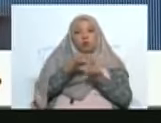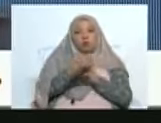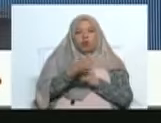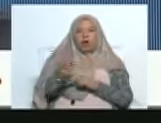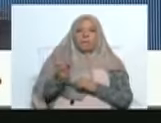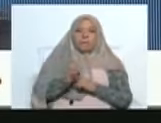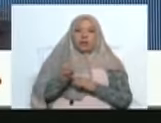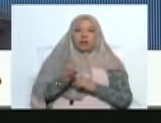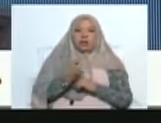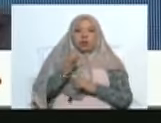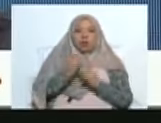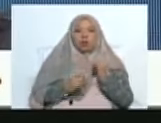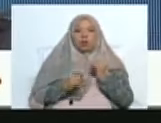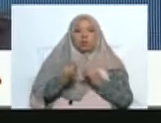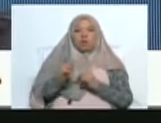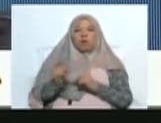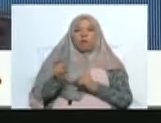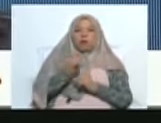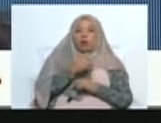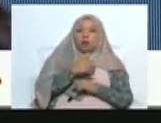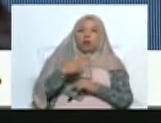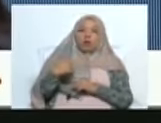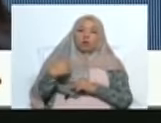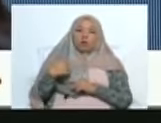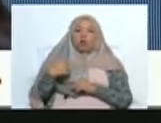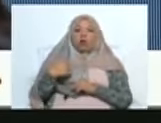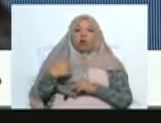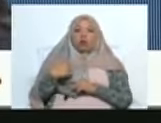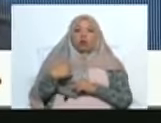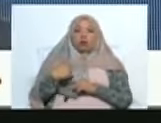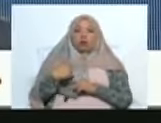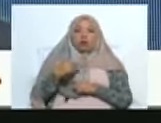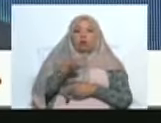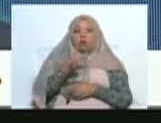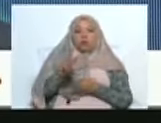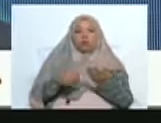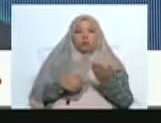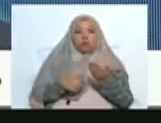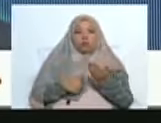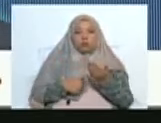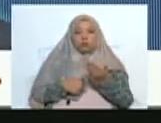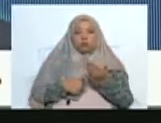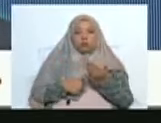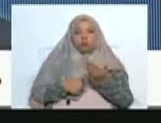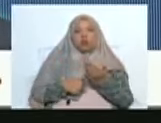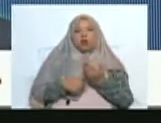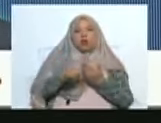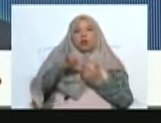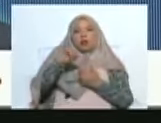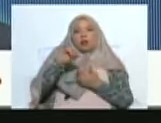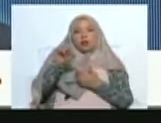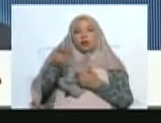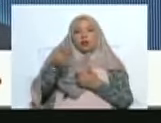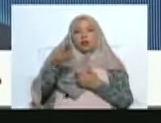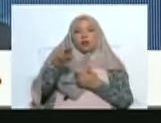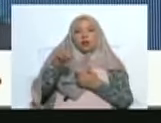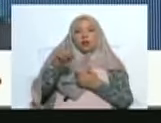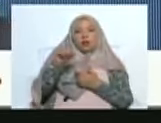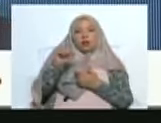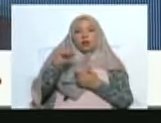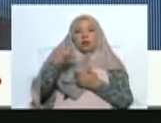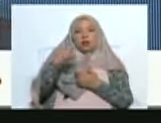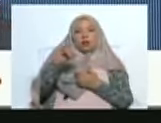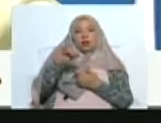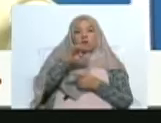Venezuela en los últimos meses. Quisiera inmediato hablar con el viceministro Ignacio Barreto, viceministro de Identidad y Diversidad